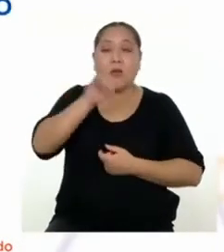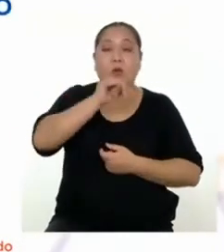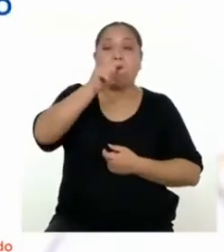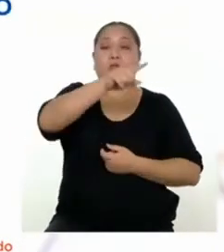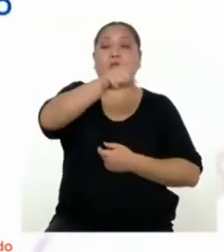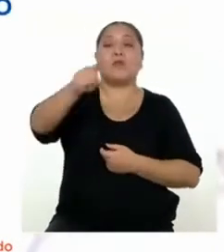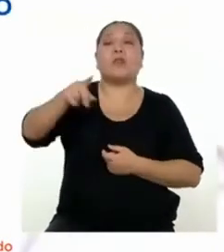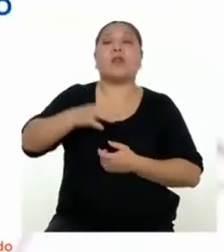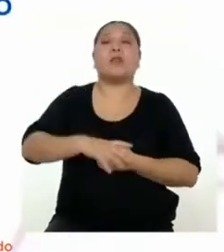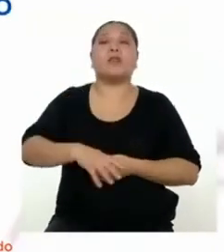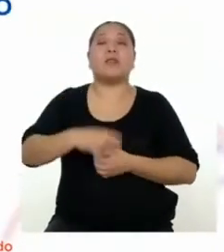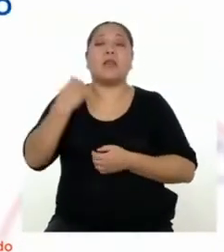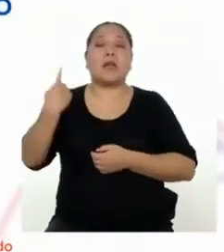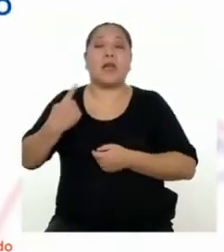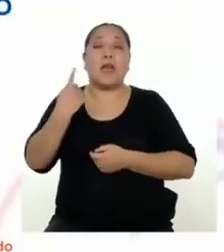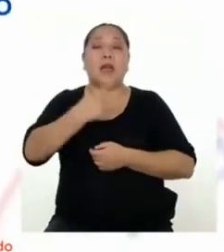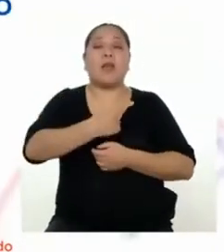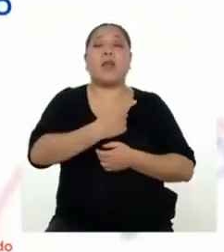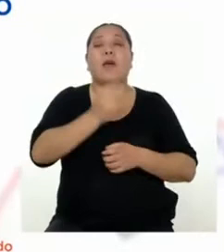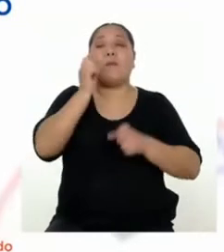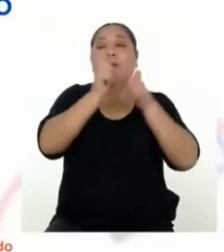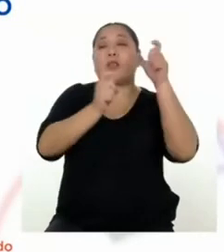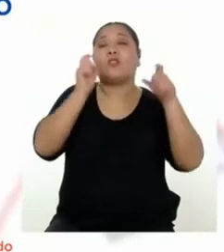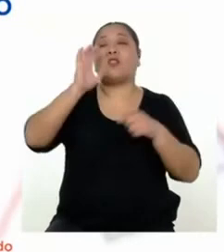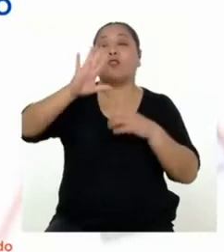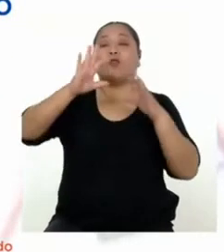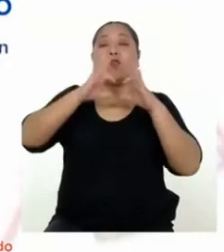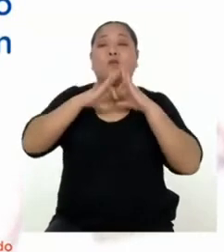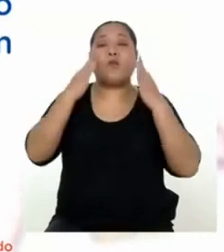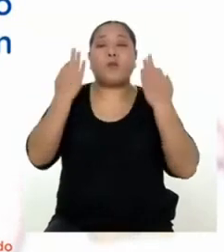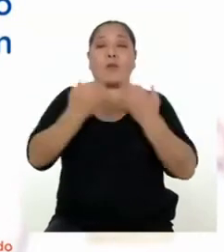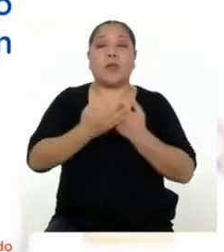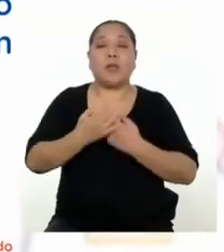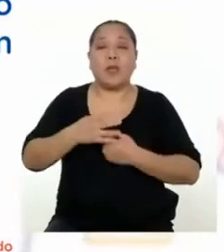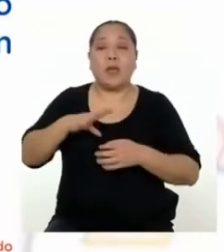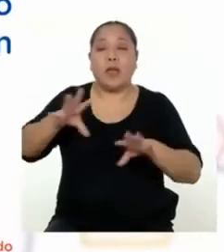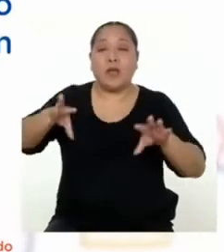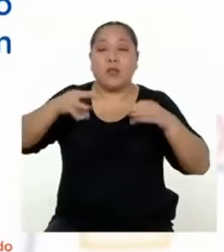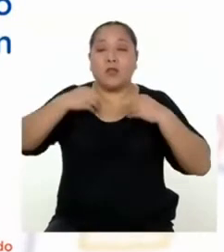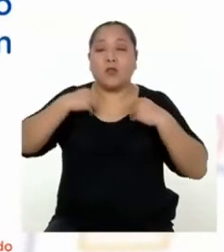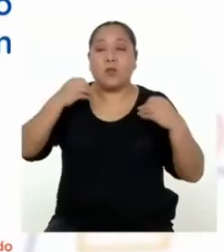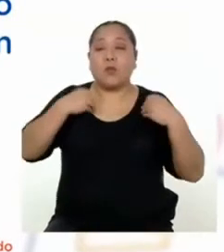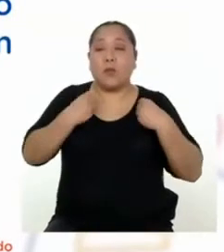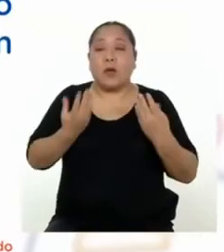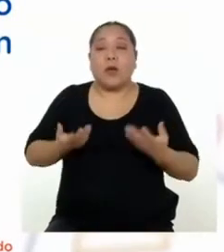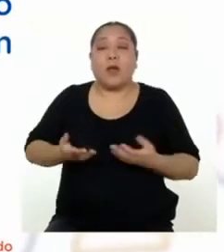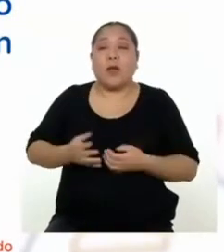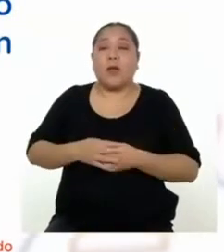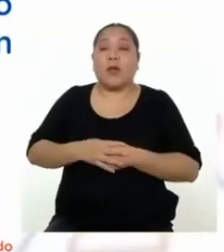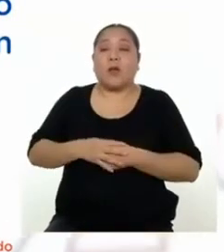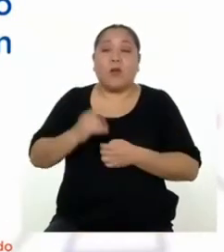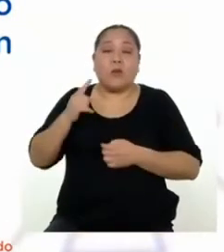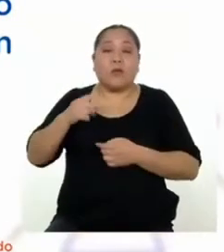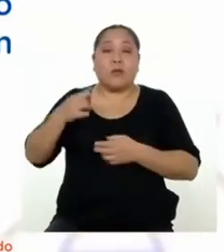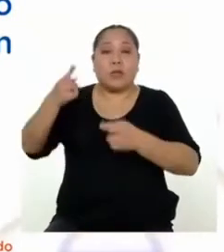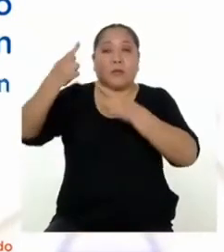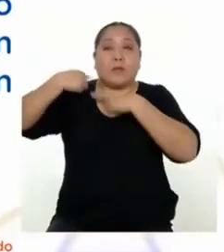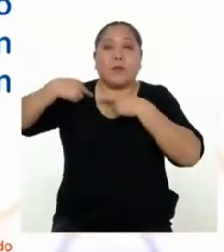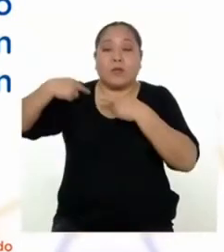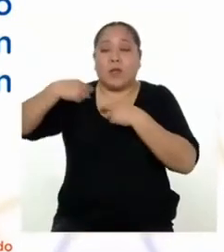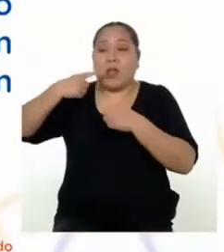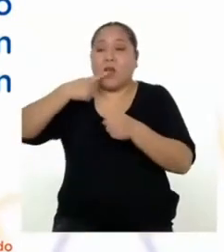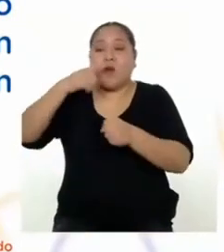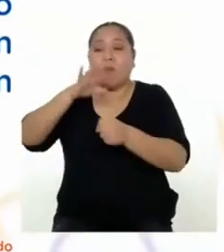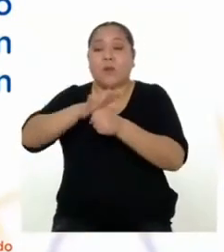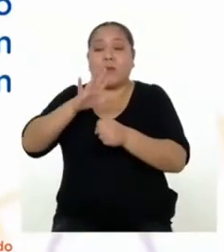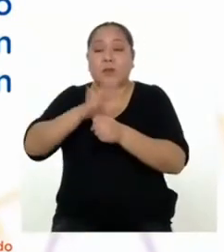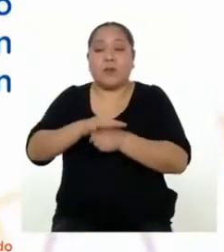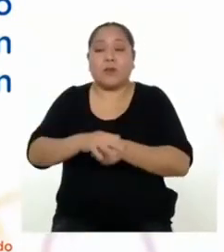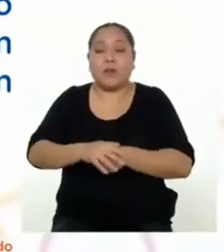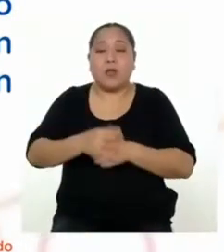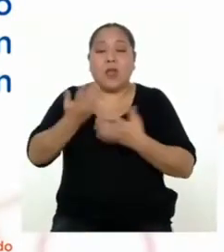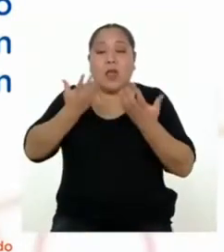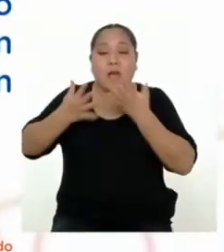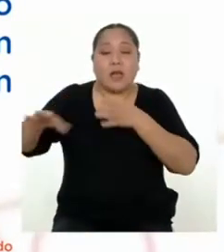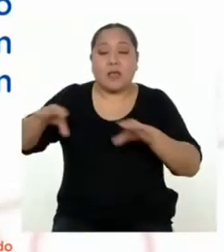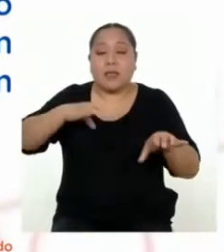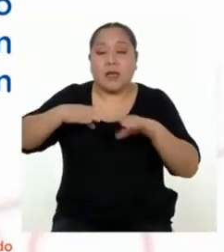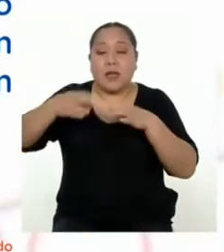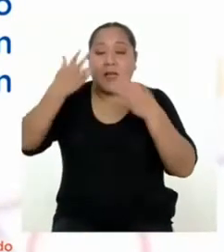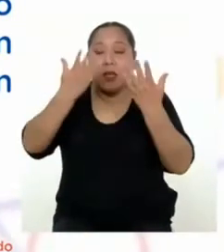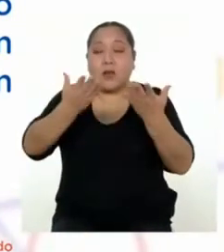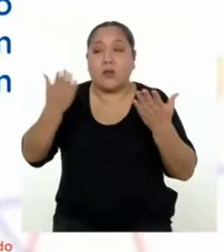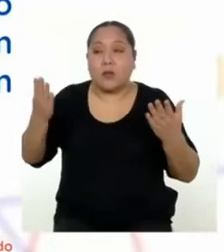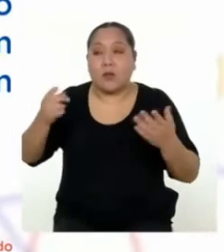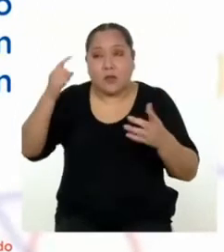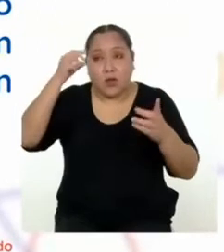ustedes y cada uno de los miembros de sus familias, que asuman con responsabilidad y compromiso la ejecución de las acciones